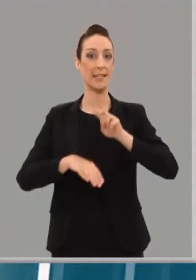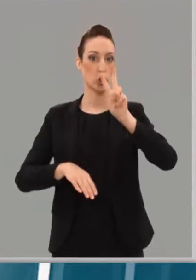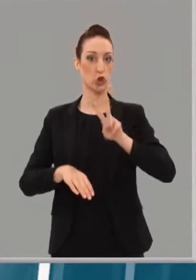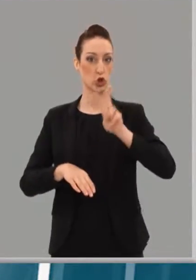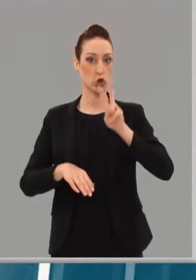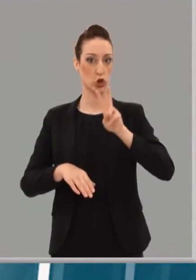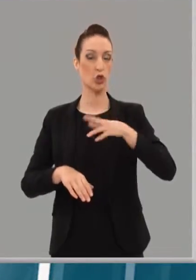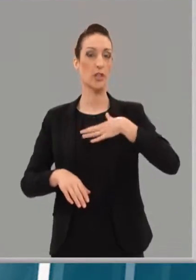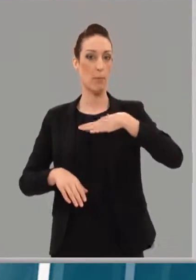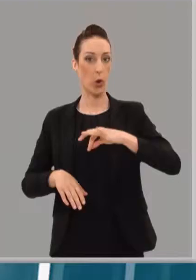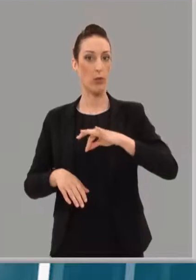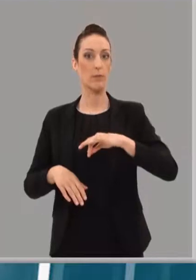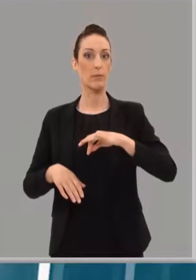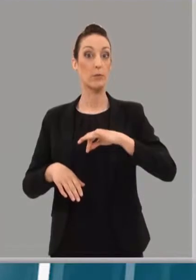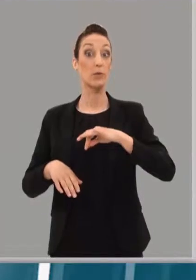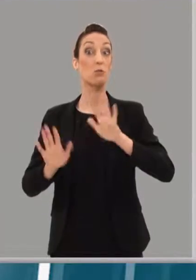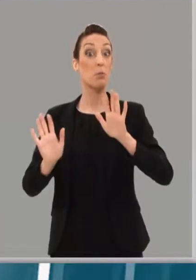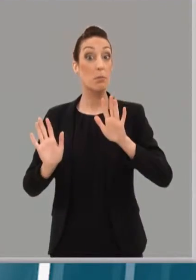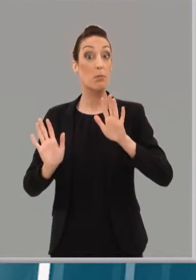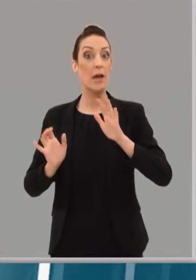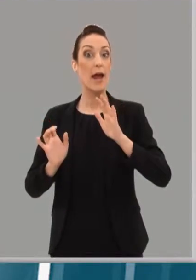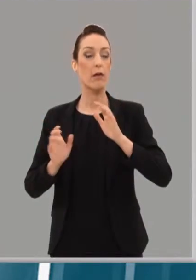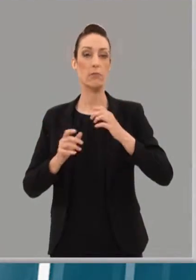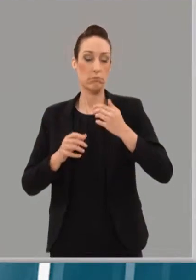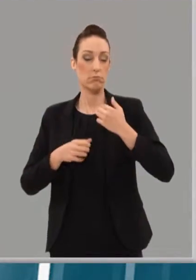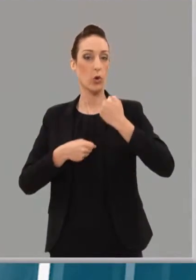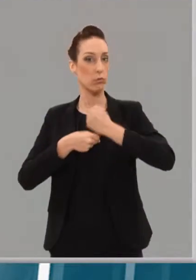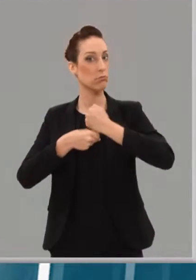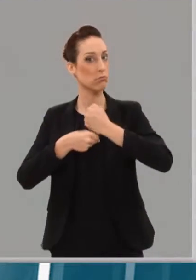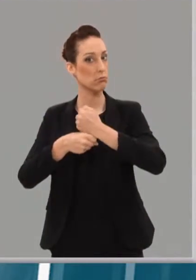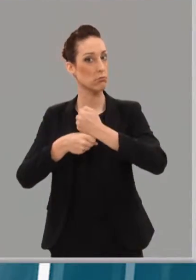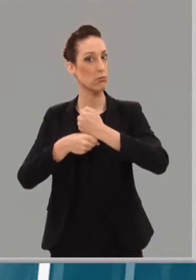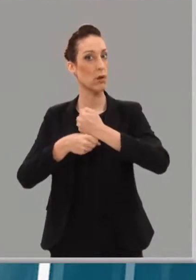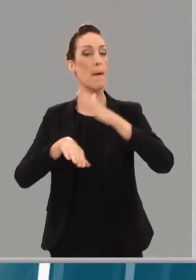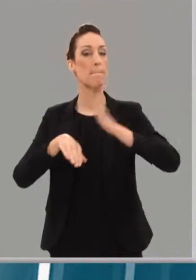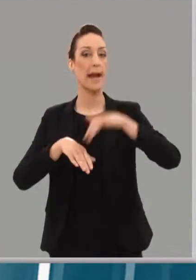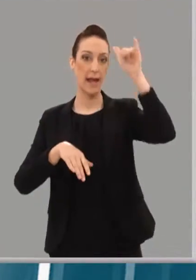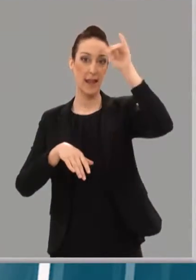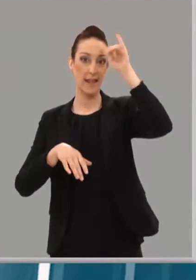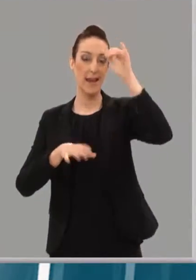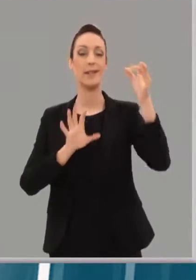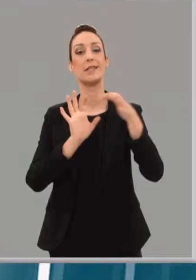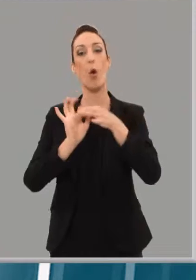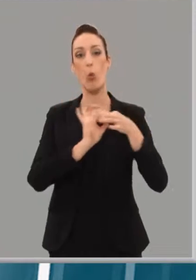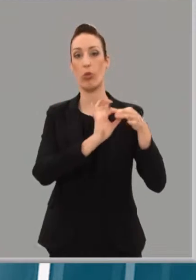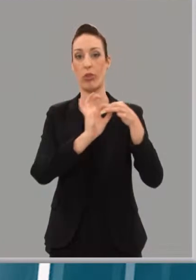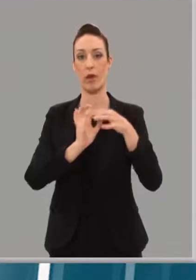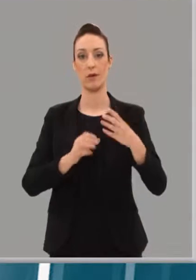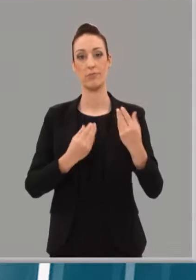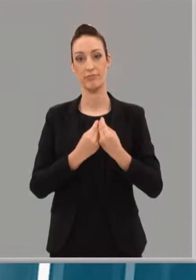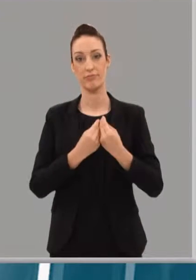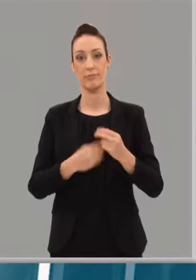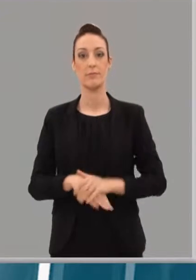les ha dañado en las urnas, pero afirman que seguirán trabajando para que las izquierdas confluyan. Los resultados que hemos obtenido